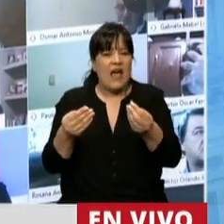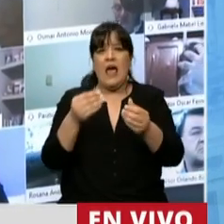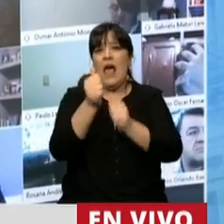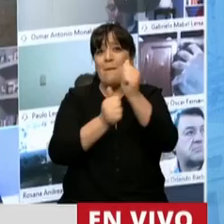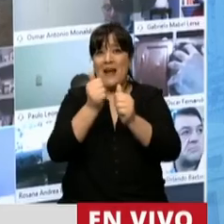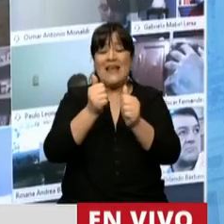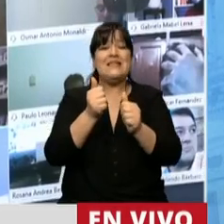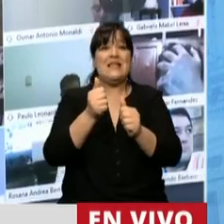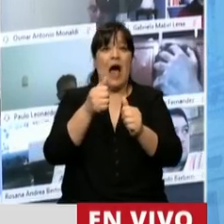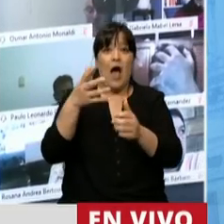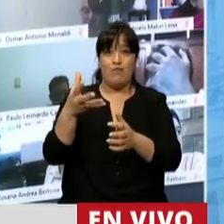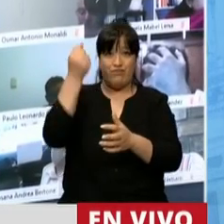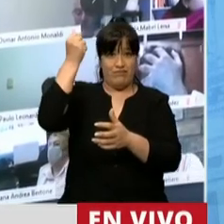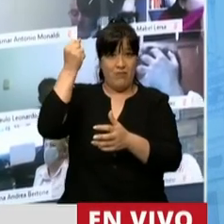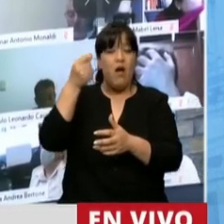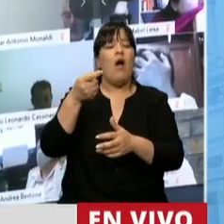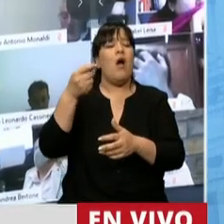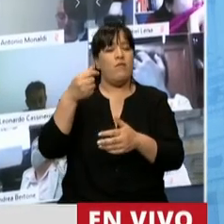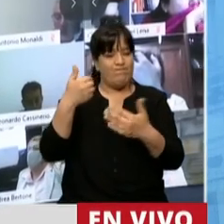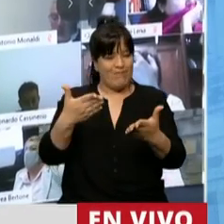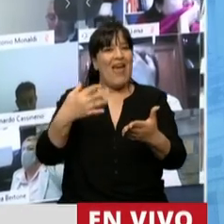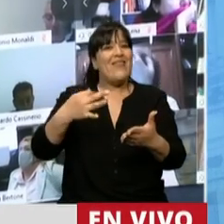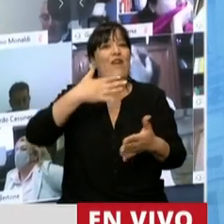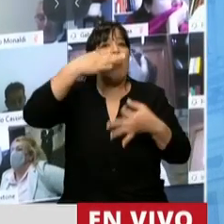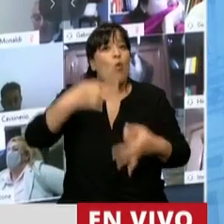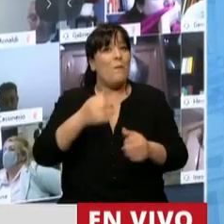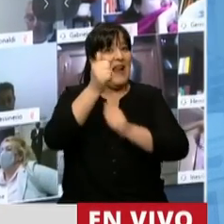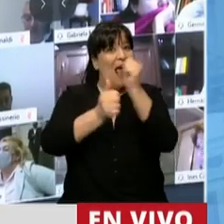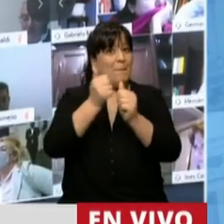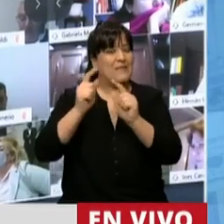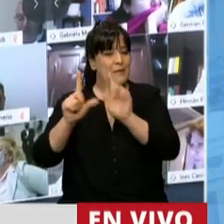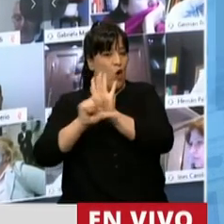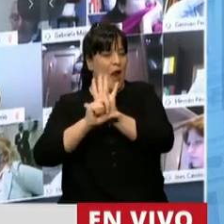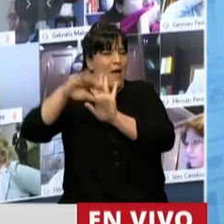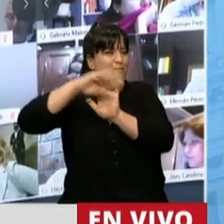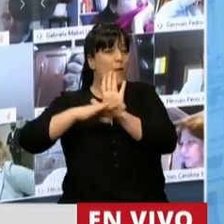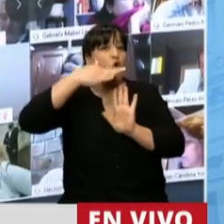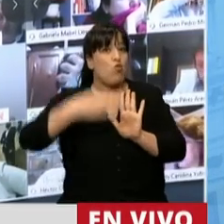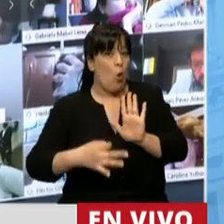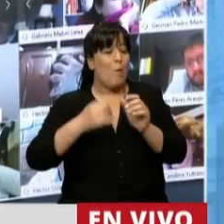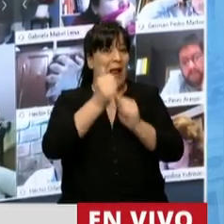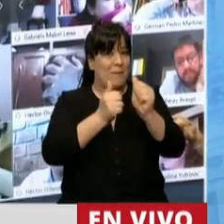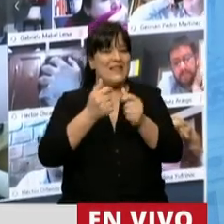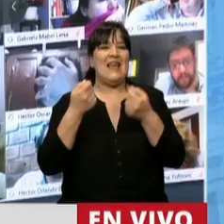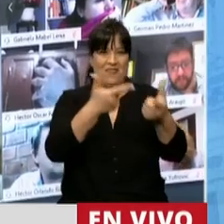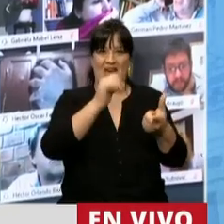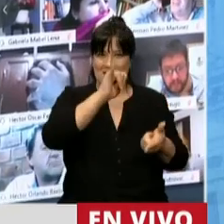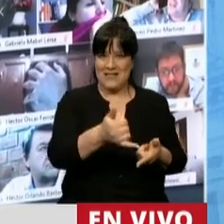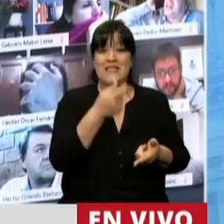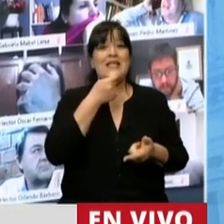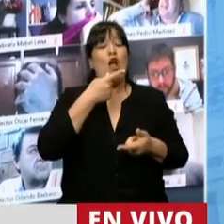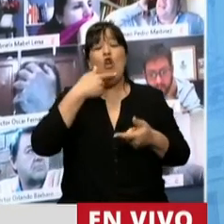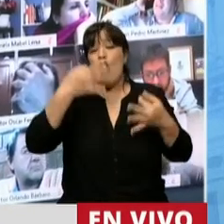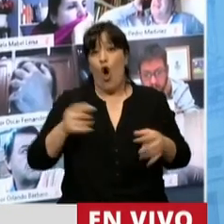que accedan al beneficio merezcan el beneficio y cumplan con los requisitos que la ley establezca se establece los requisitos a